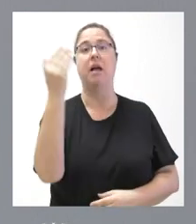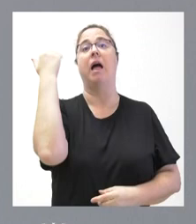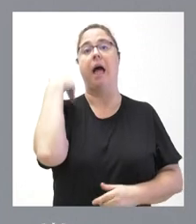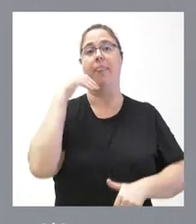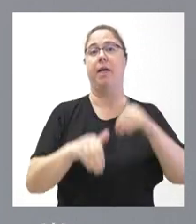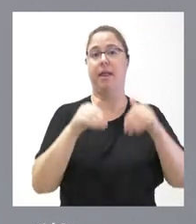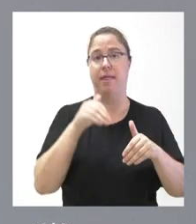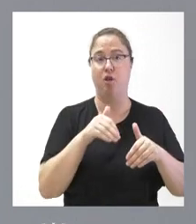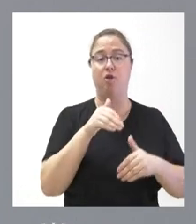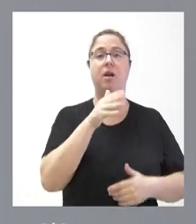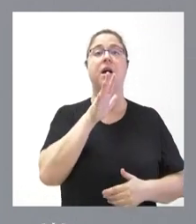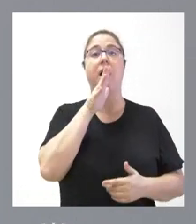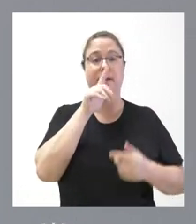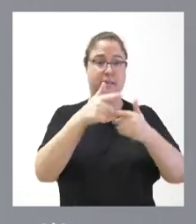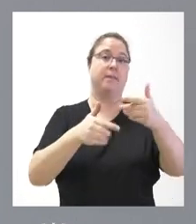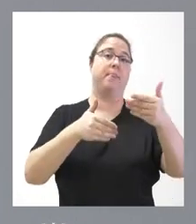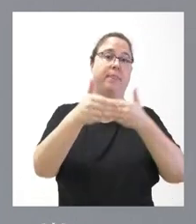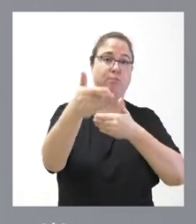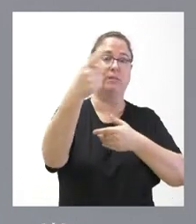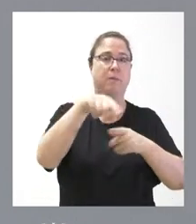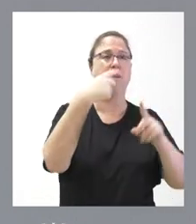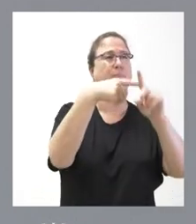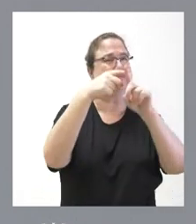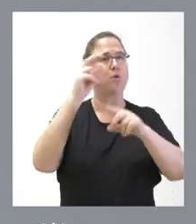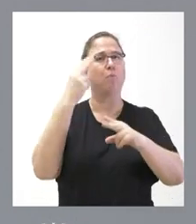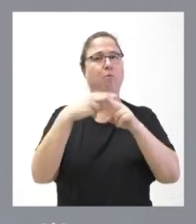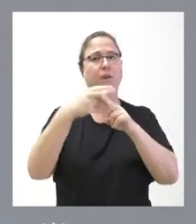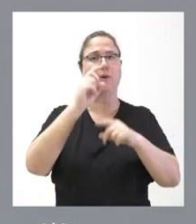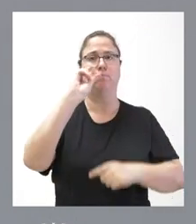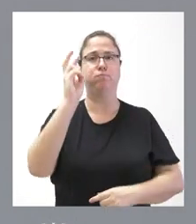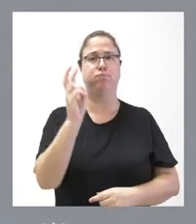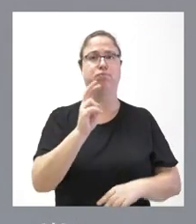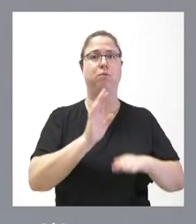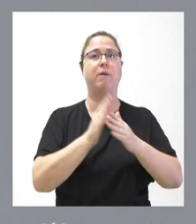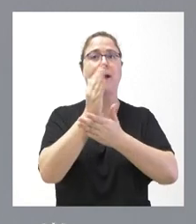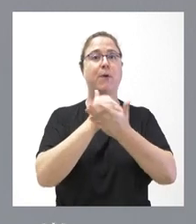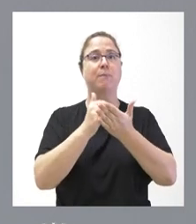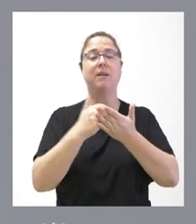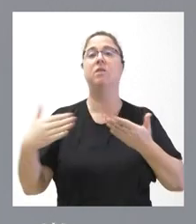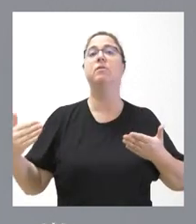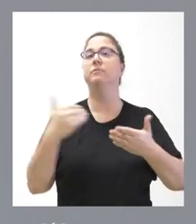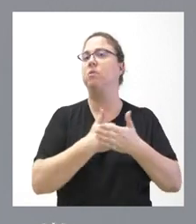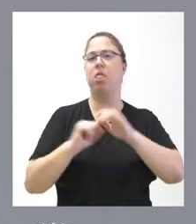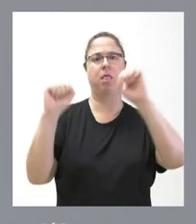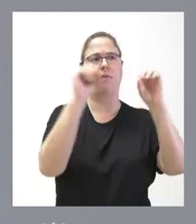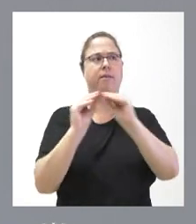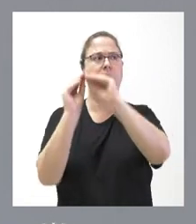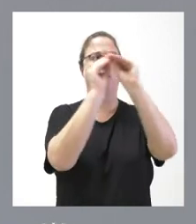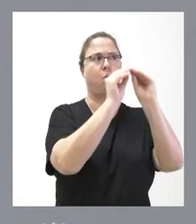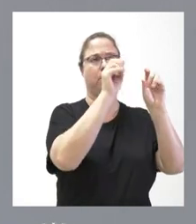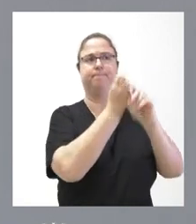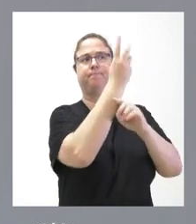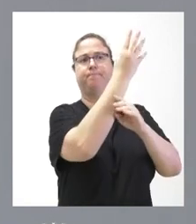las elecciones, también después de las elecciones hay diversos signos políticos en estas comunidades autónomas y todas defendemos lo mismo, ese punto de equilibrio,